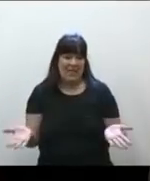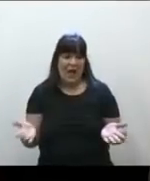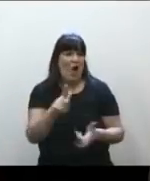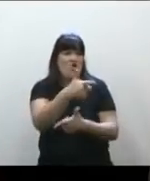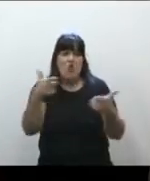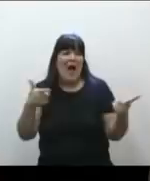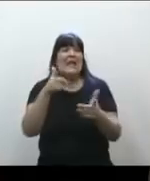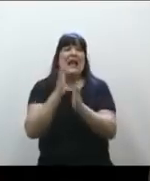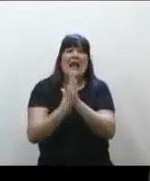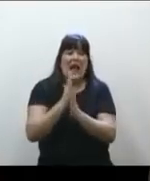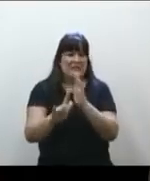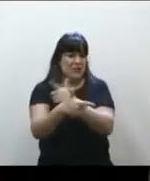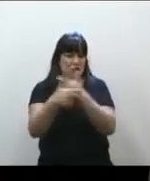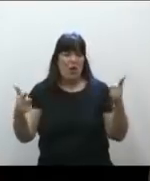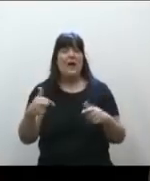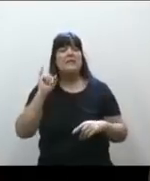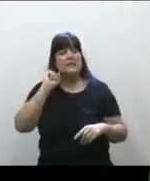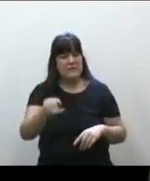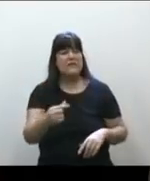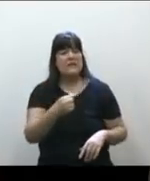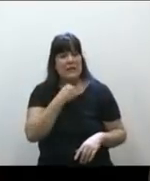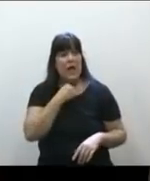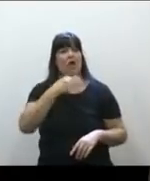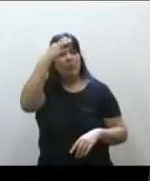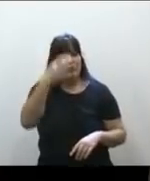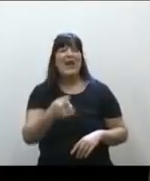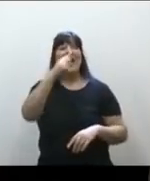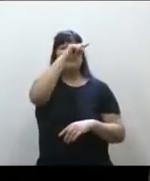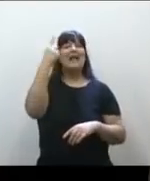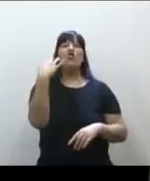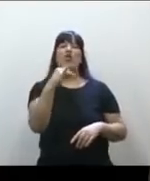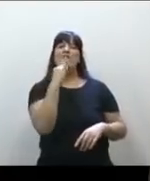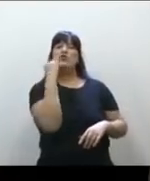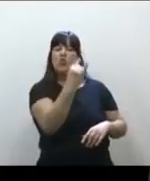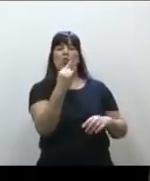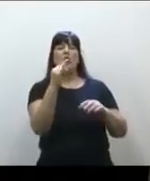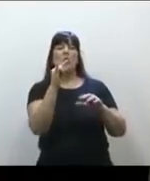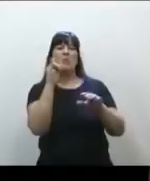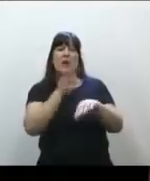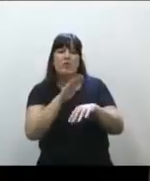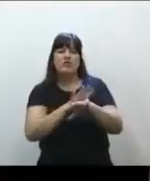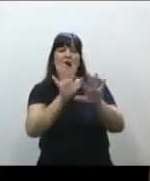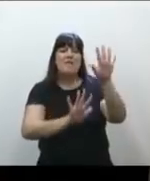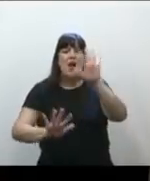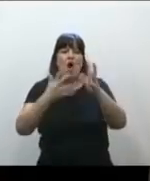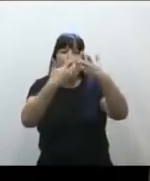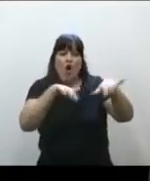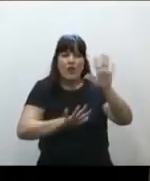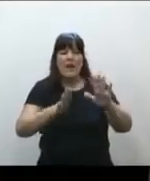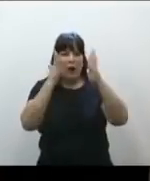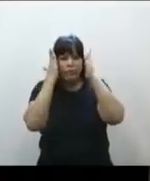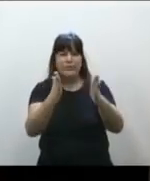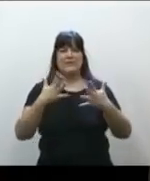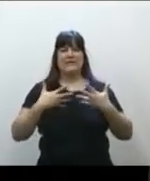es gratis. Quiero, sí, un Estado ordenador presente, que se ocupe de la salud pública,